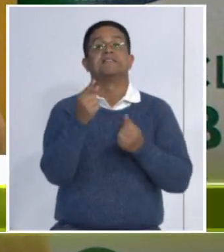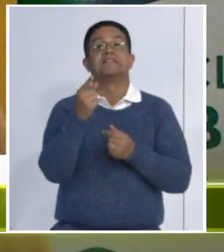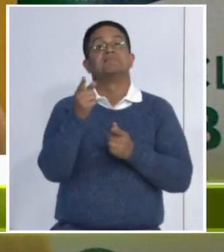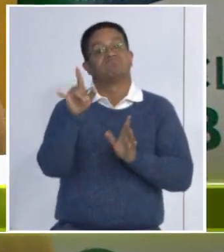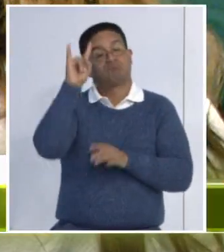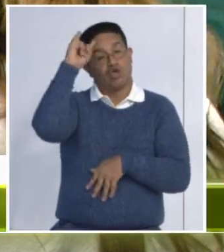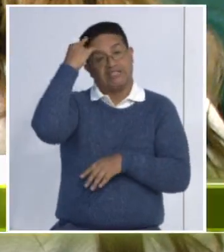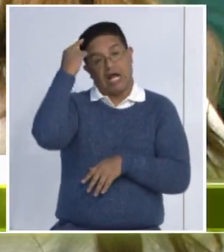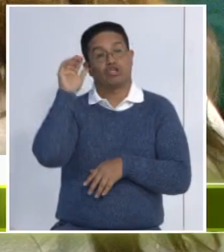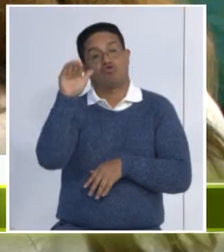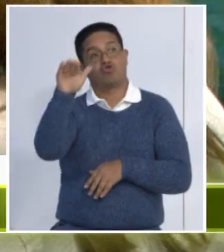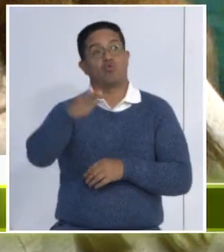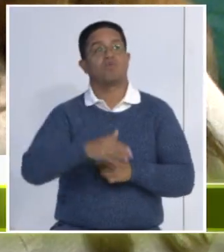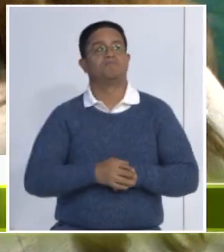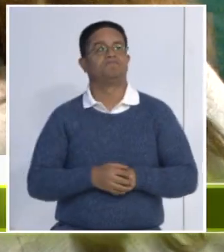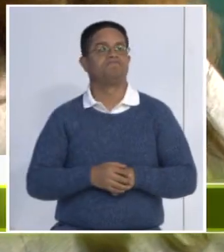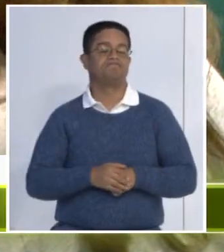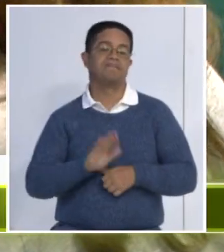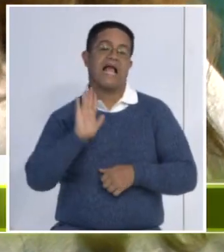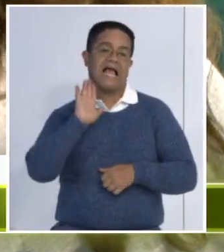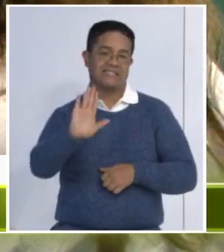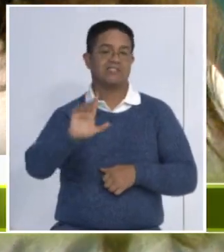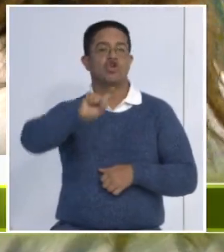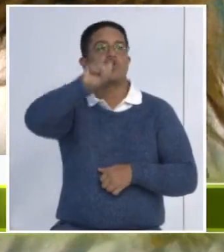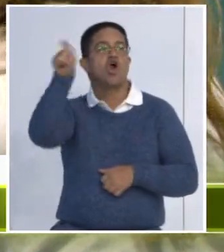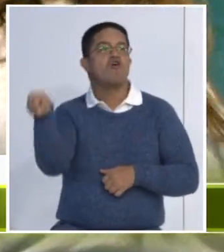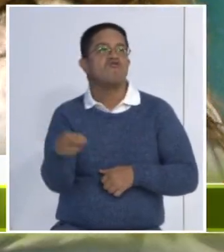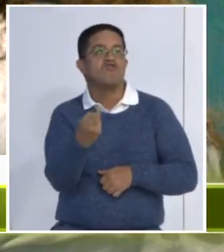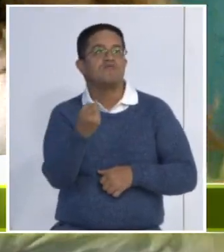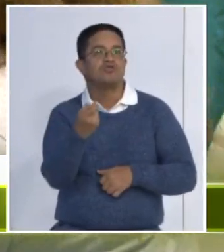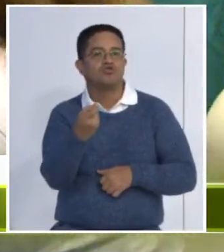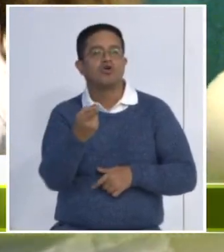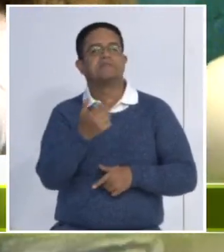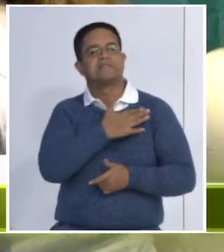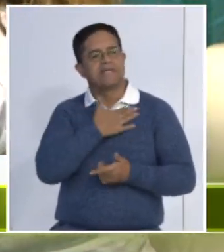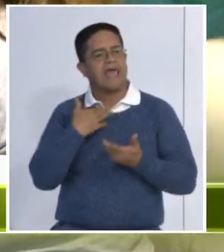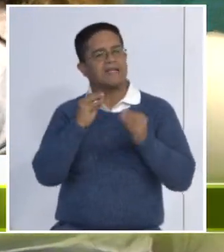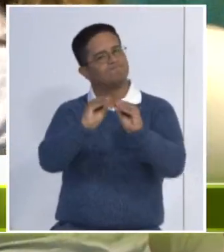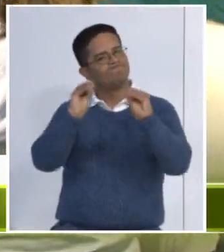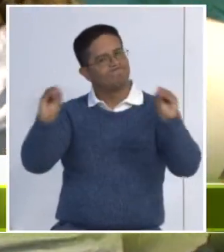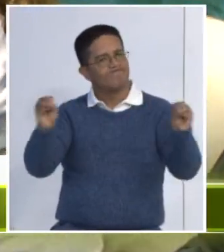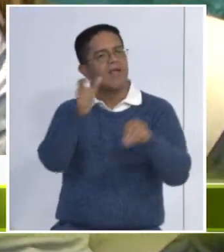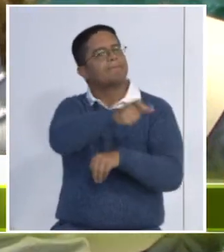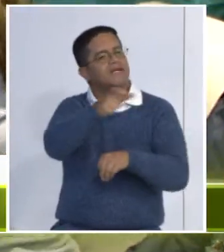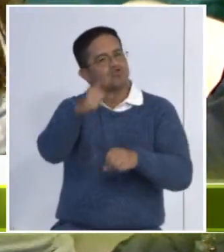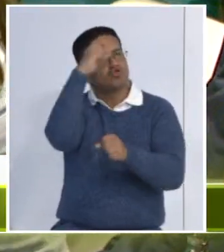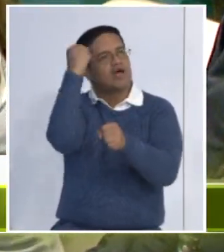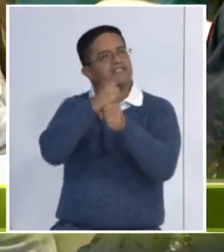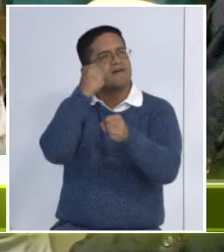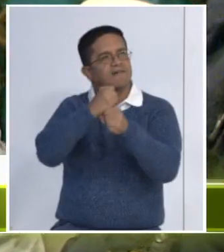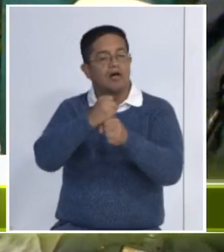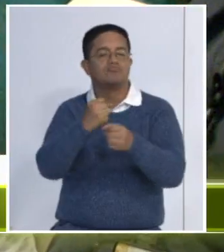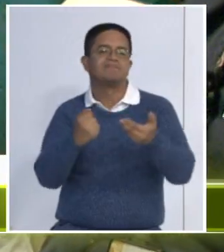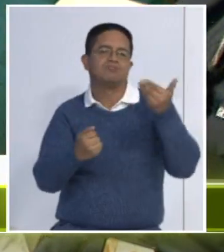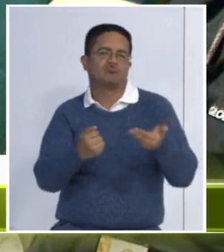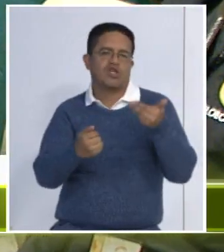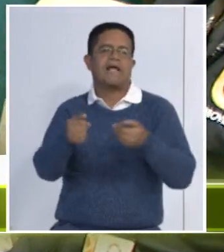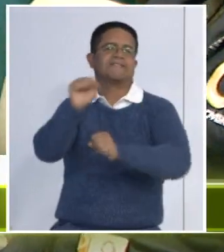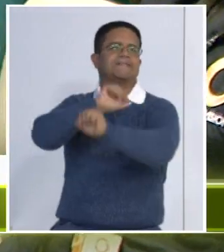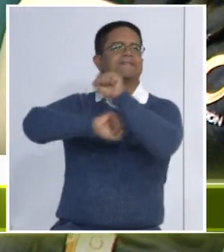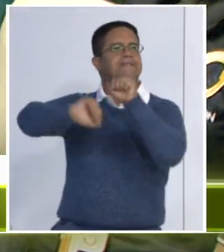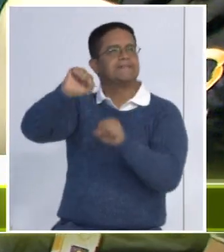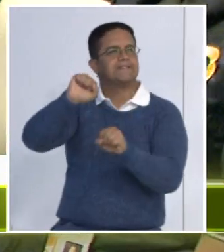nuestros seres queridos. De esta manera, Globovisión pretende concienciar a sus empleados sobre la importancia que tiene la prevención,